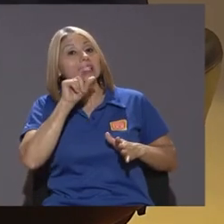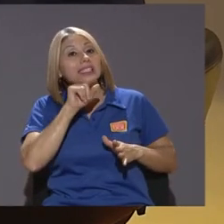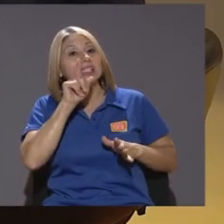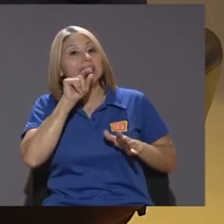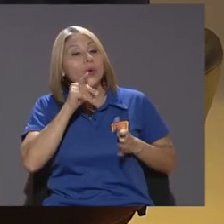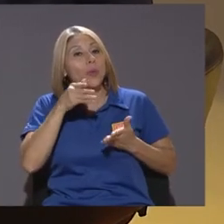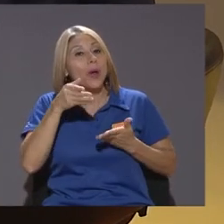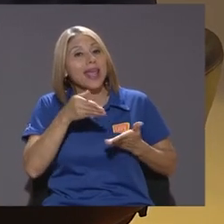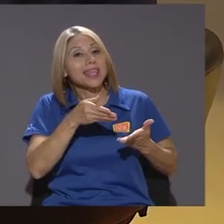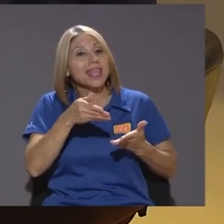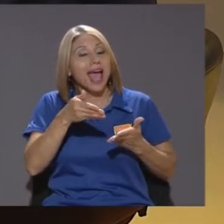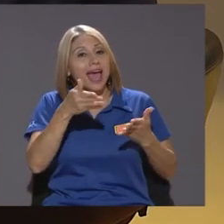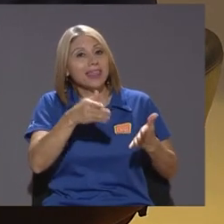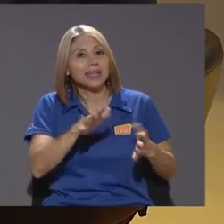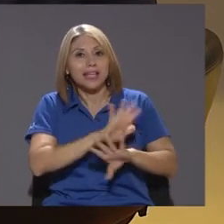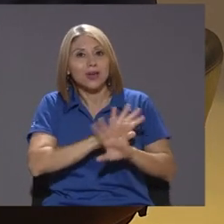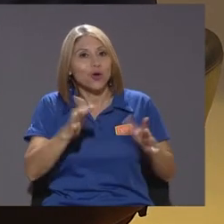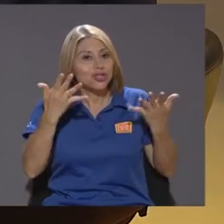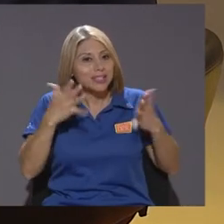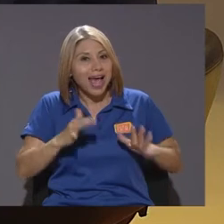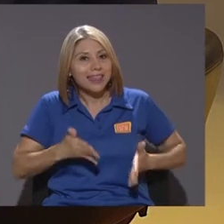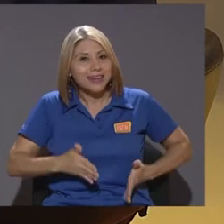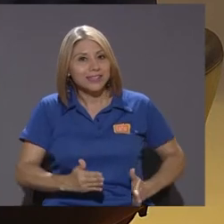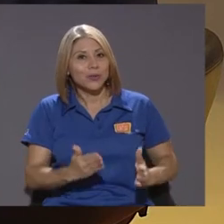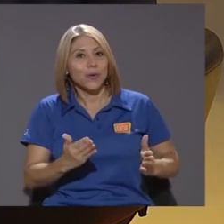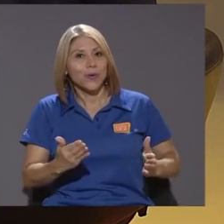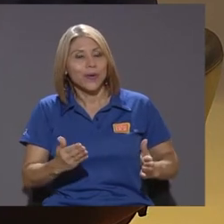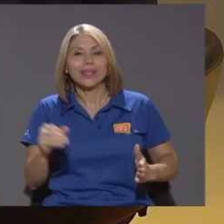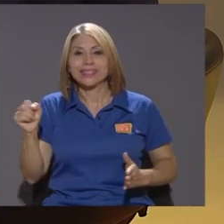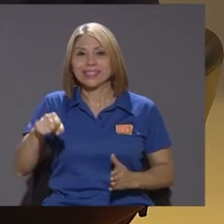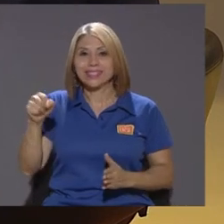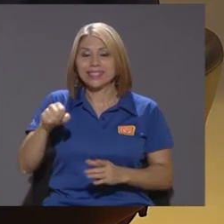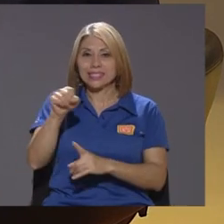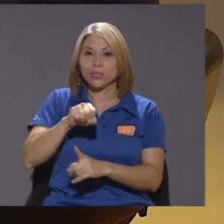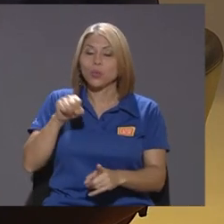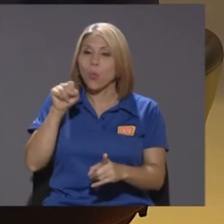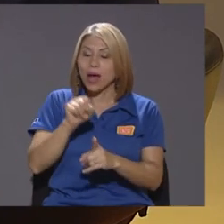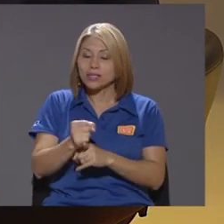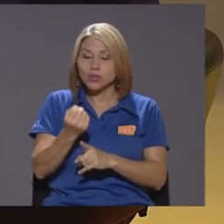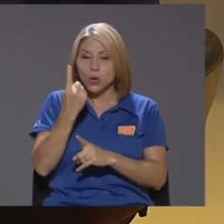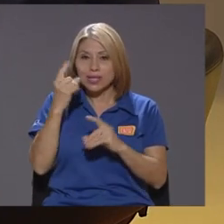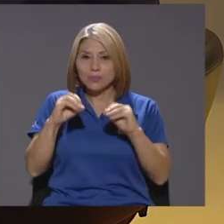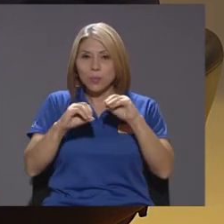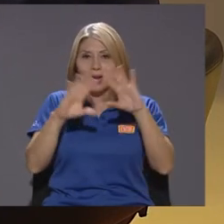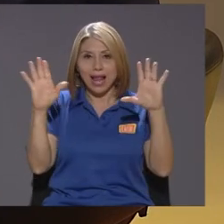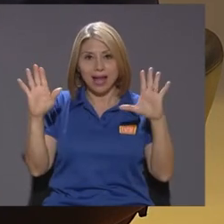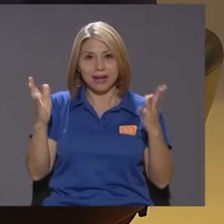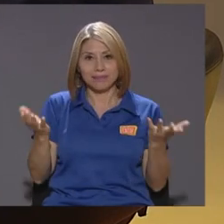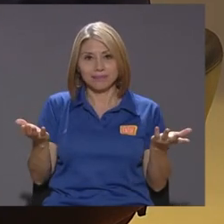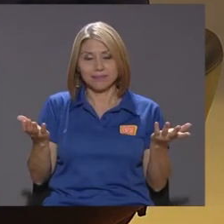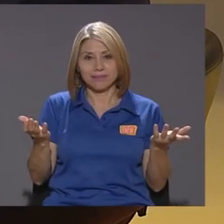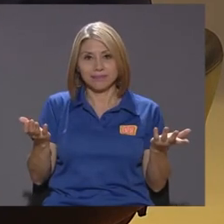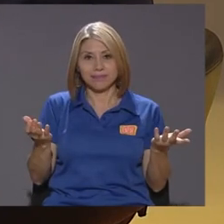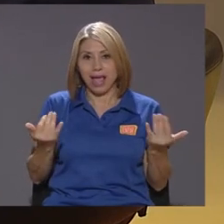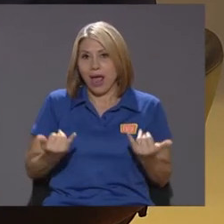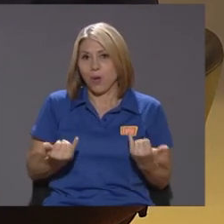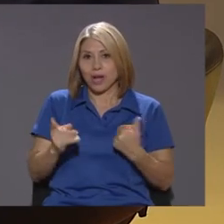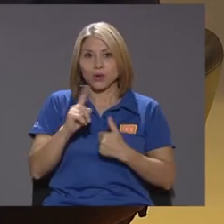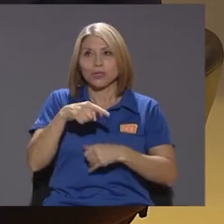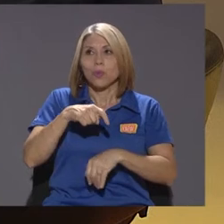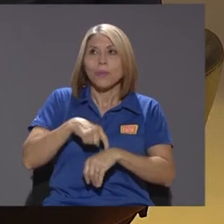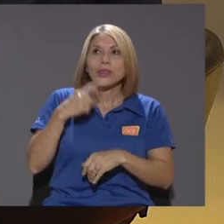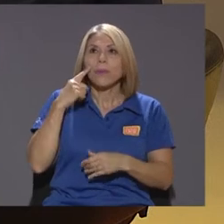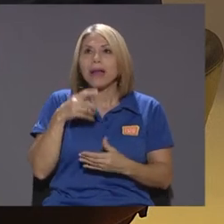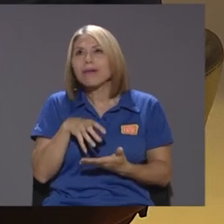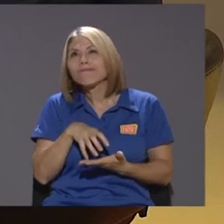entonces hay digamos que la situación es muy clara no es o sea no es un momento para especular